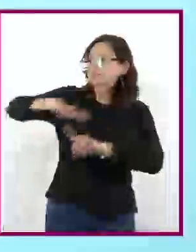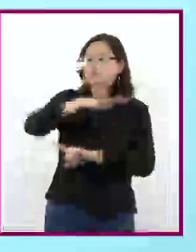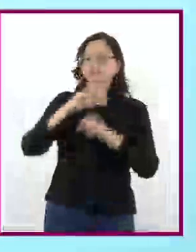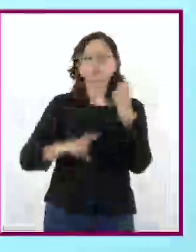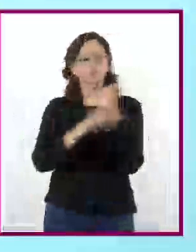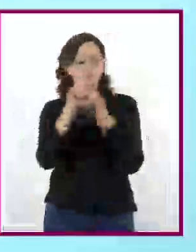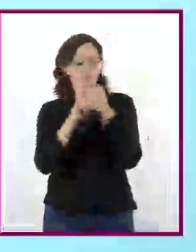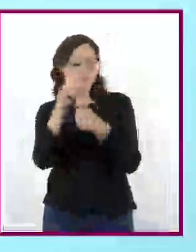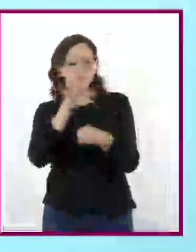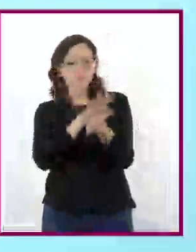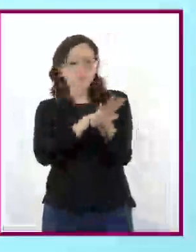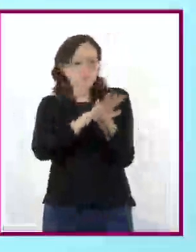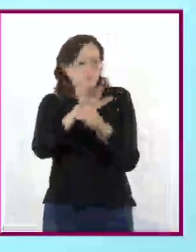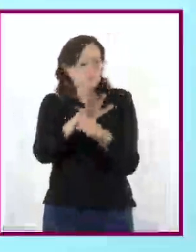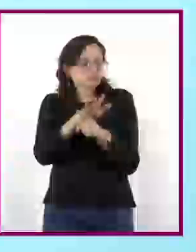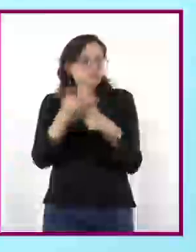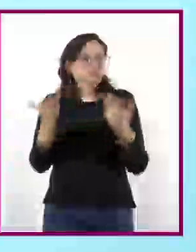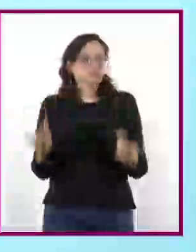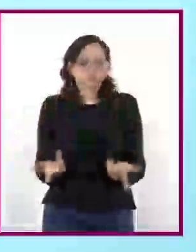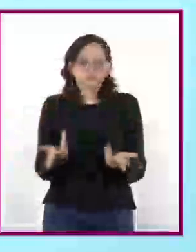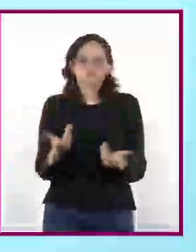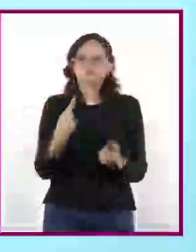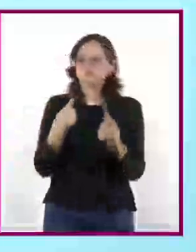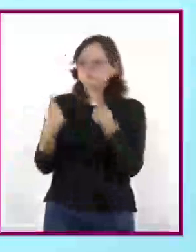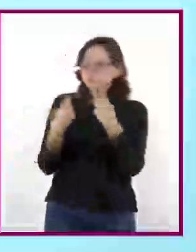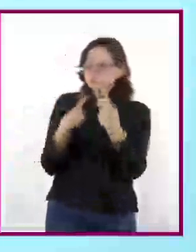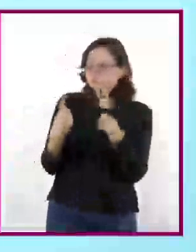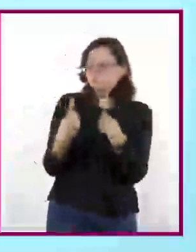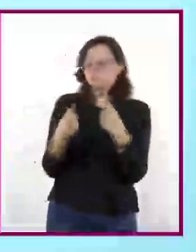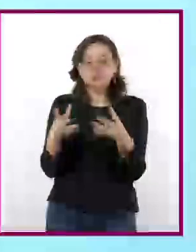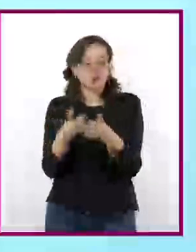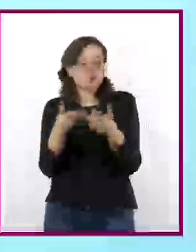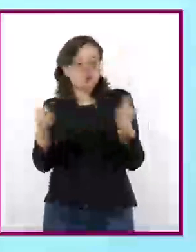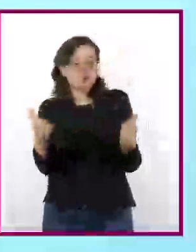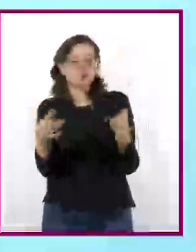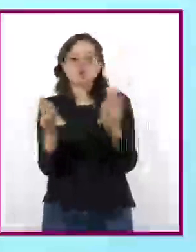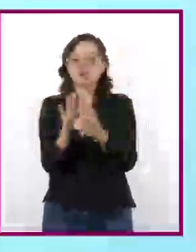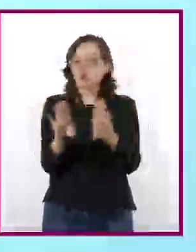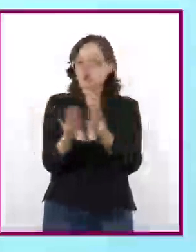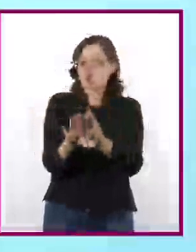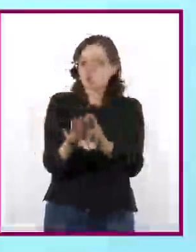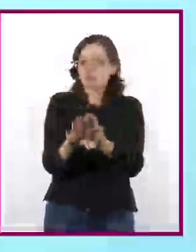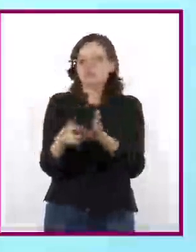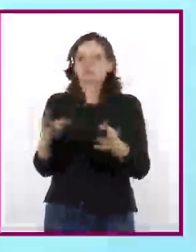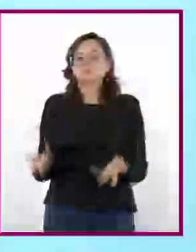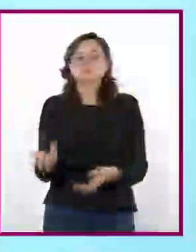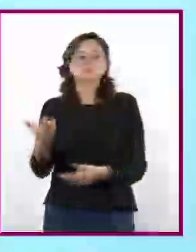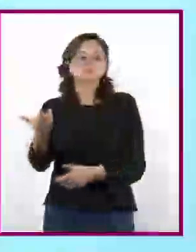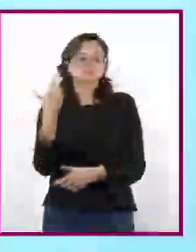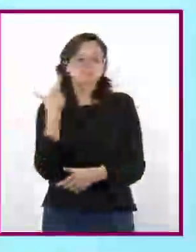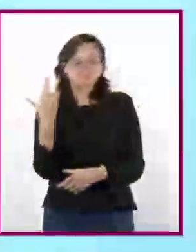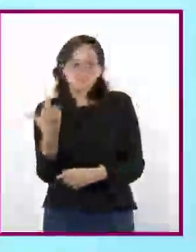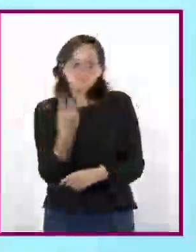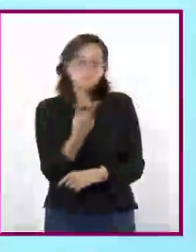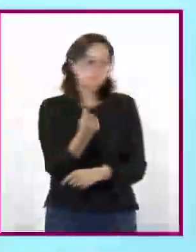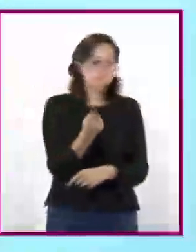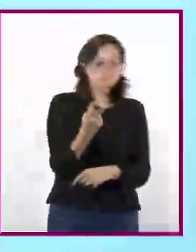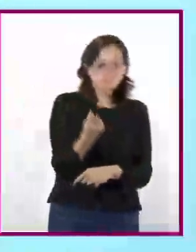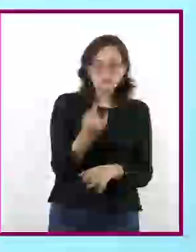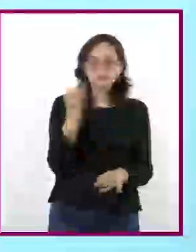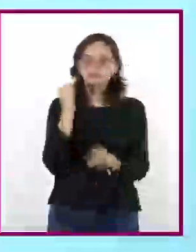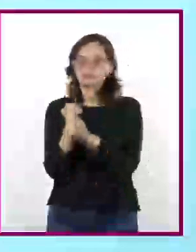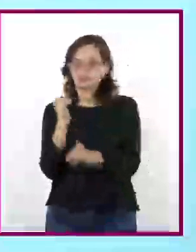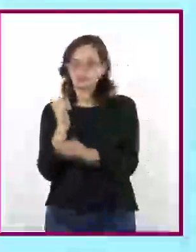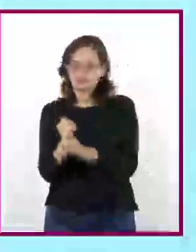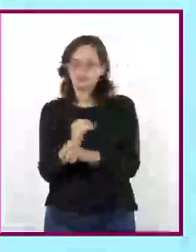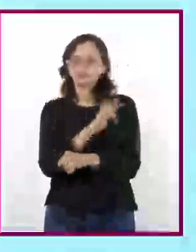en su localidad, ciudad o país. ¿Y cómo lo resolverían? Busquen información en la radio, la televisión o